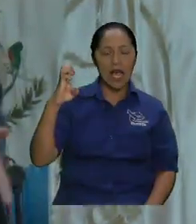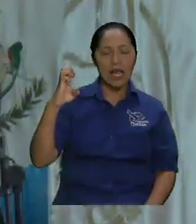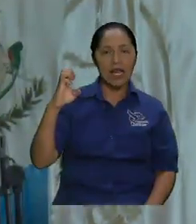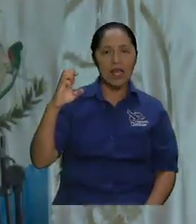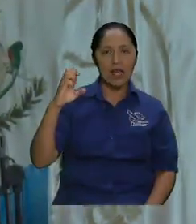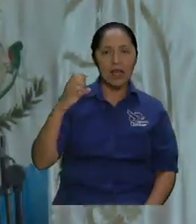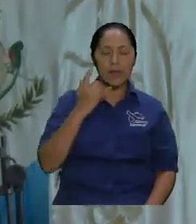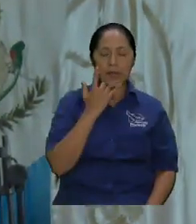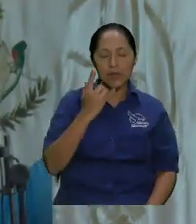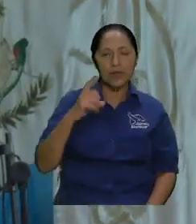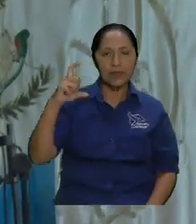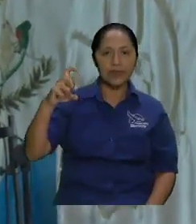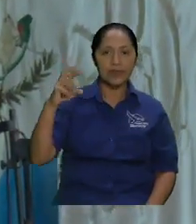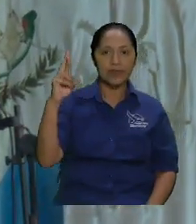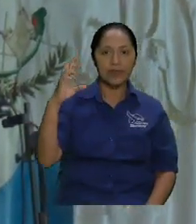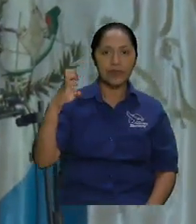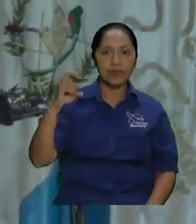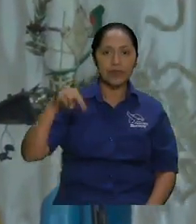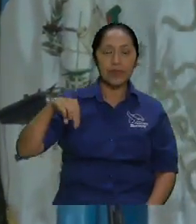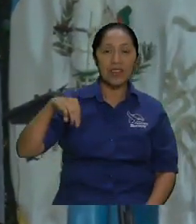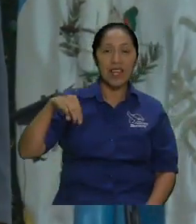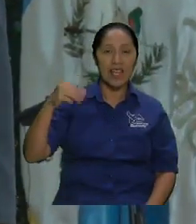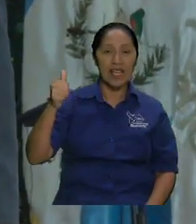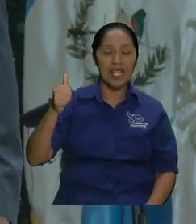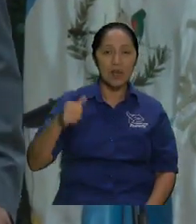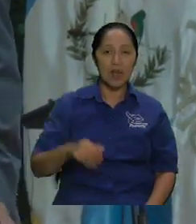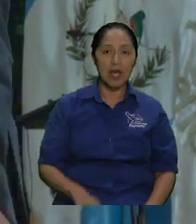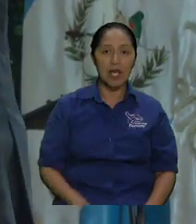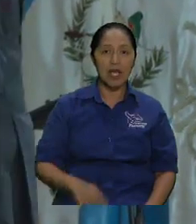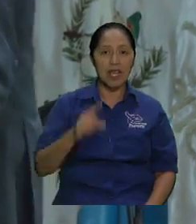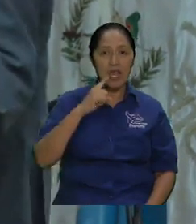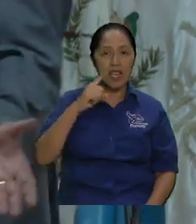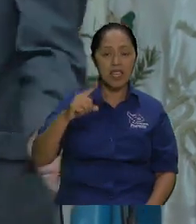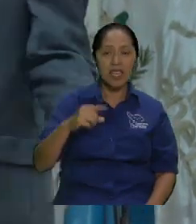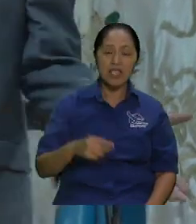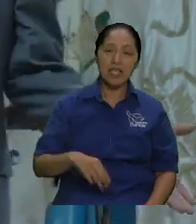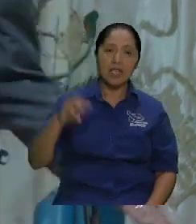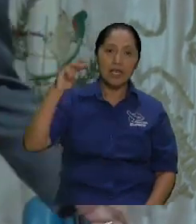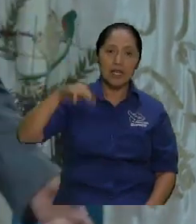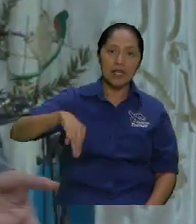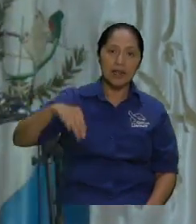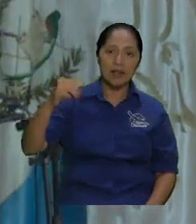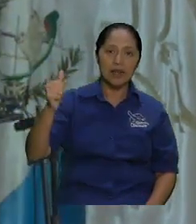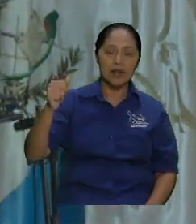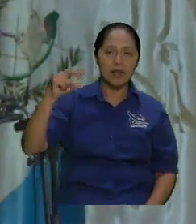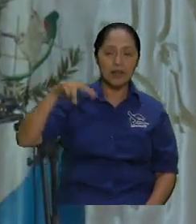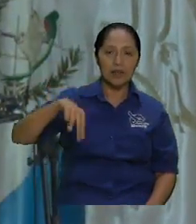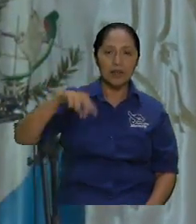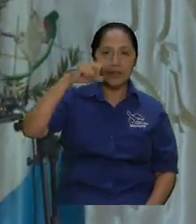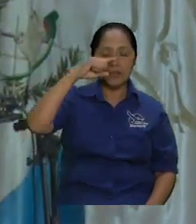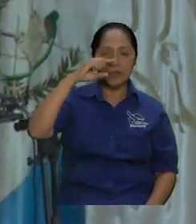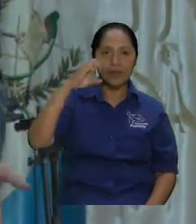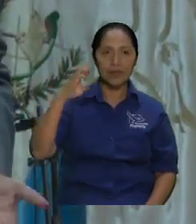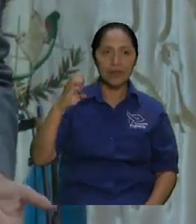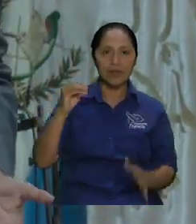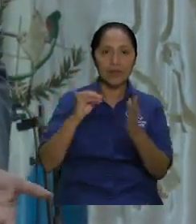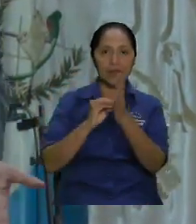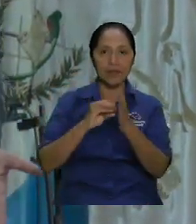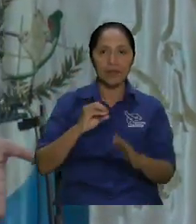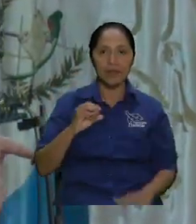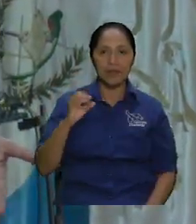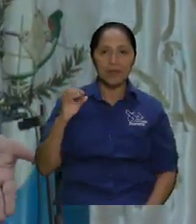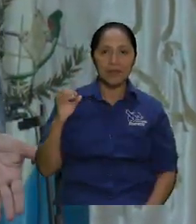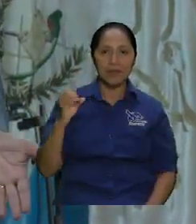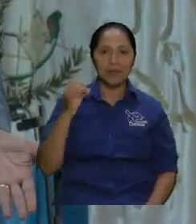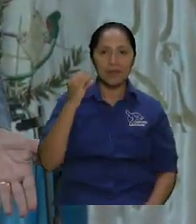en algunos países dicen pásenme la mantequilla y yo voy a deber porque aquí no hay mantequilla y esa cosa blanca